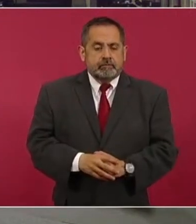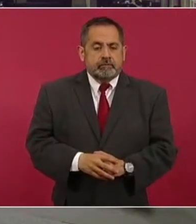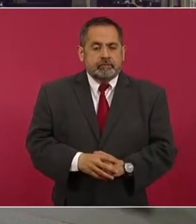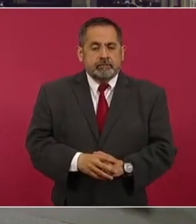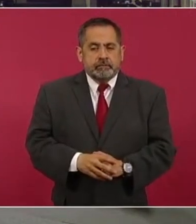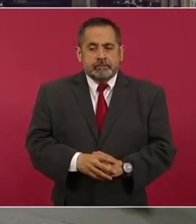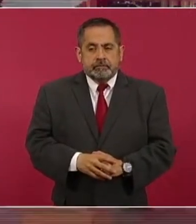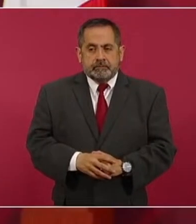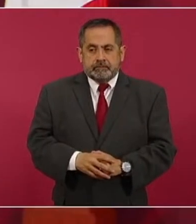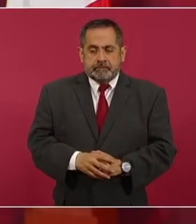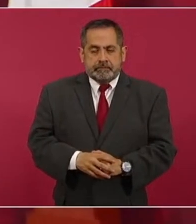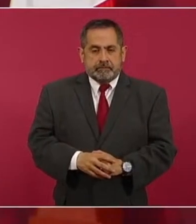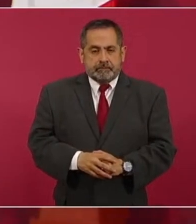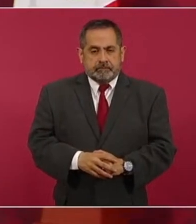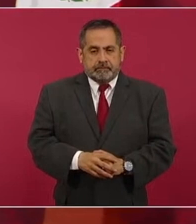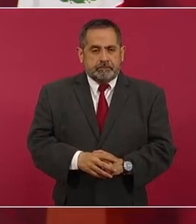como